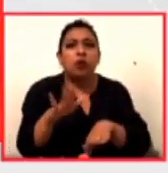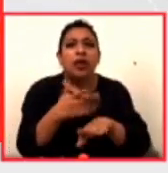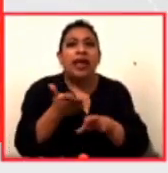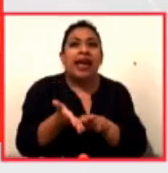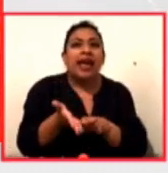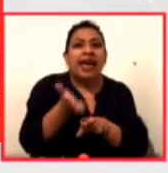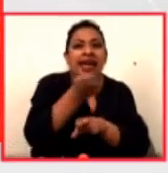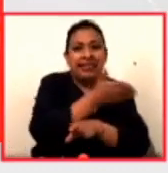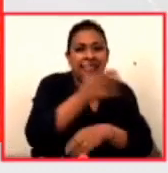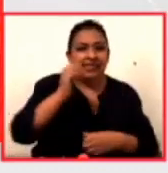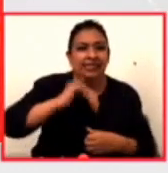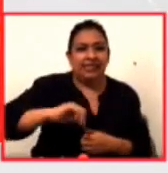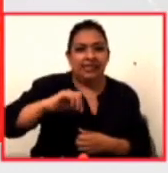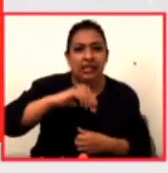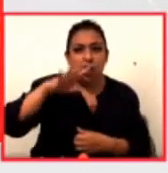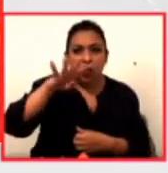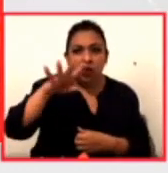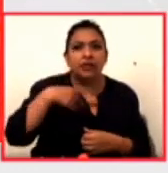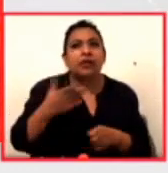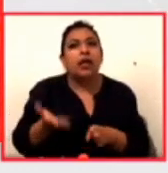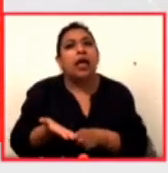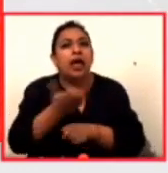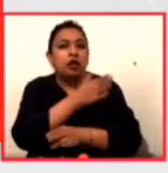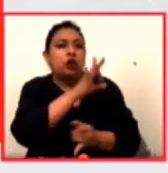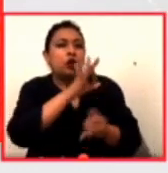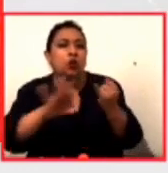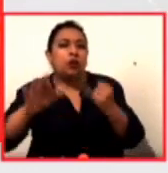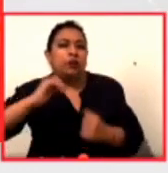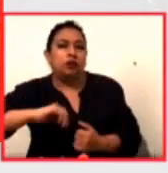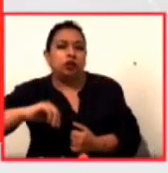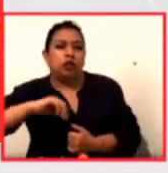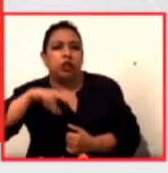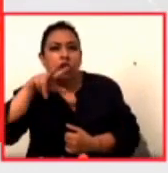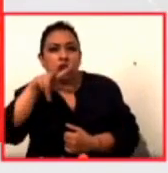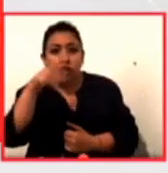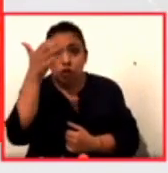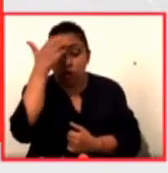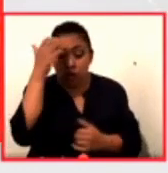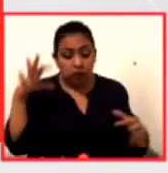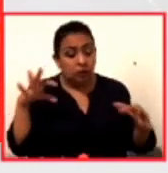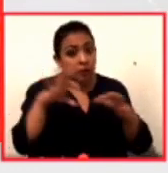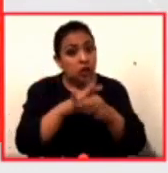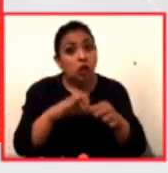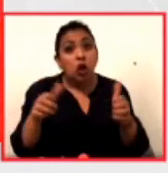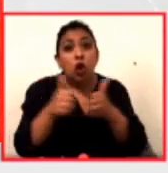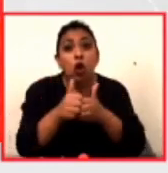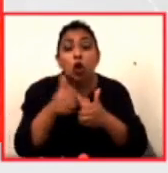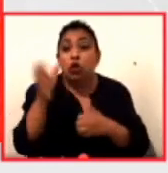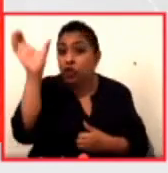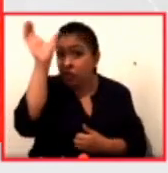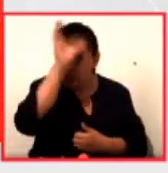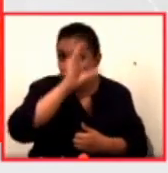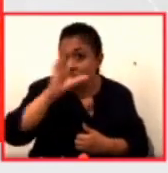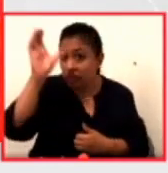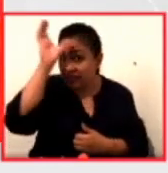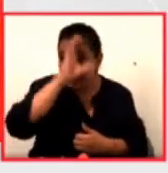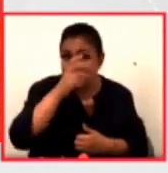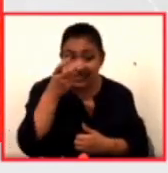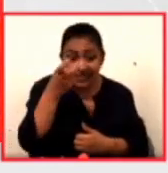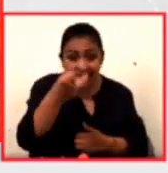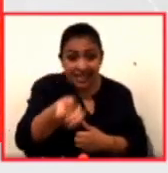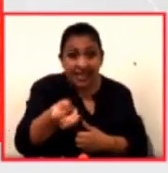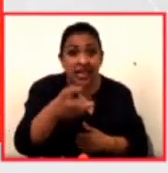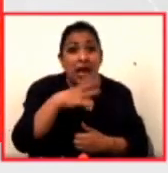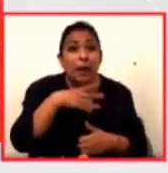del siglo XIX, antes de finales del siglo XVIII, el conocimiento estaba vinculado íntimamente con la ciencia y es a partir con el